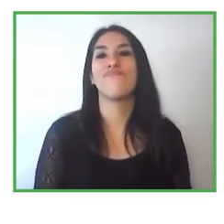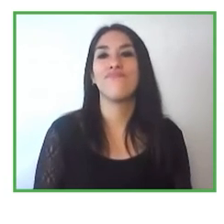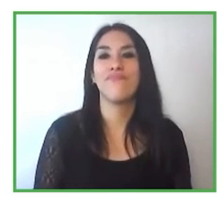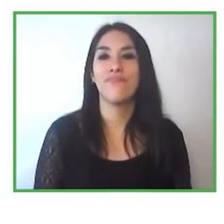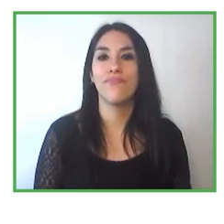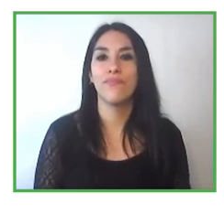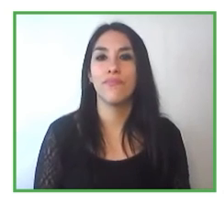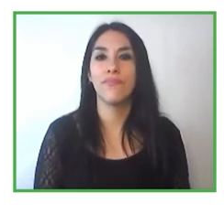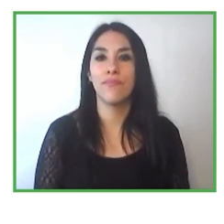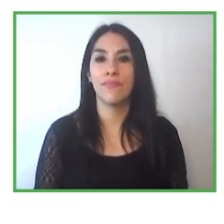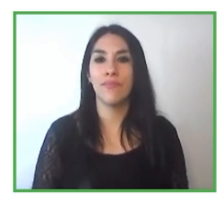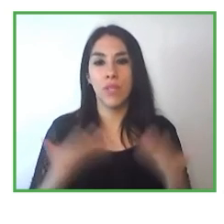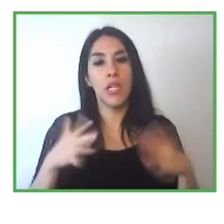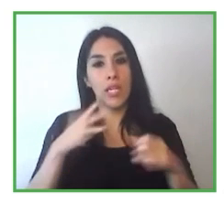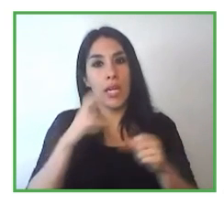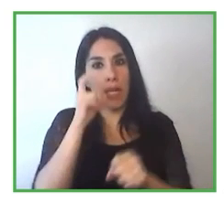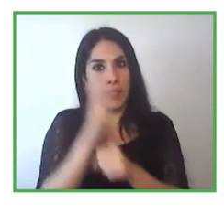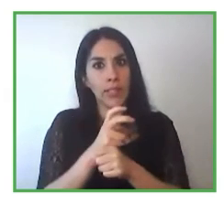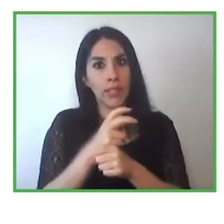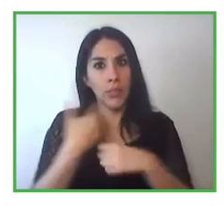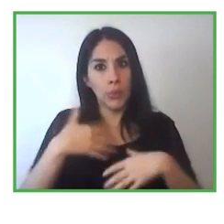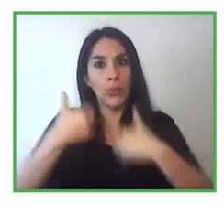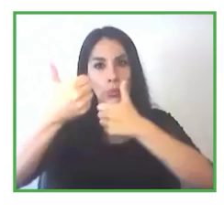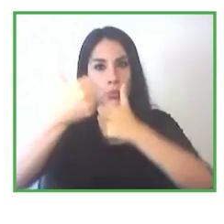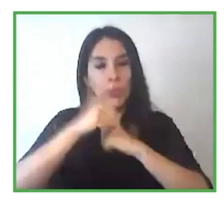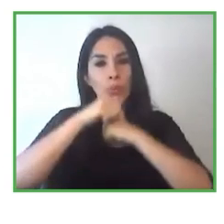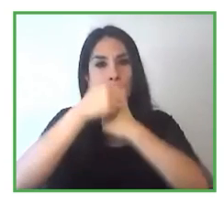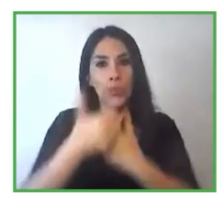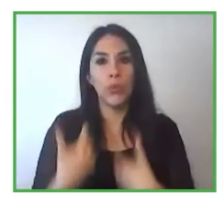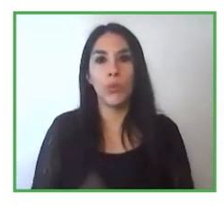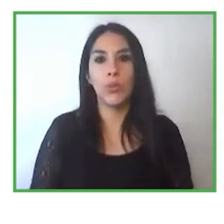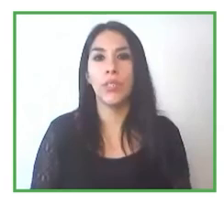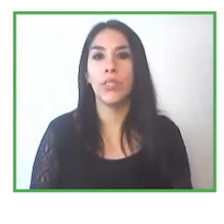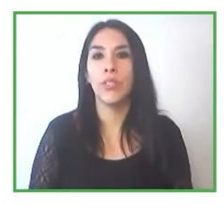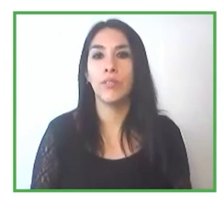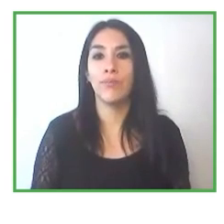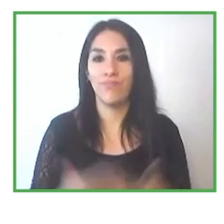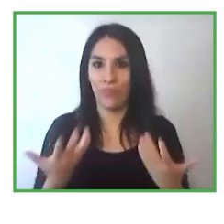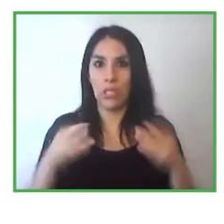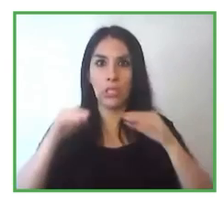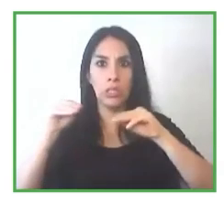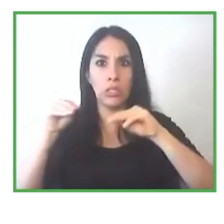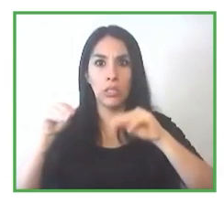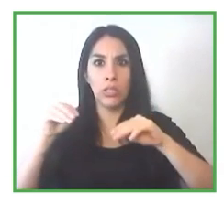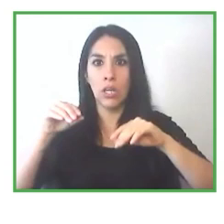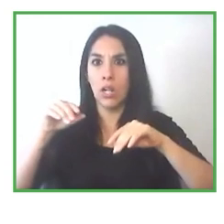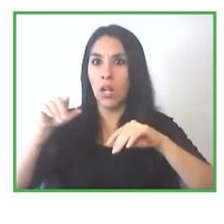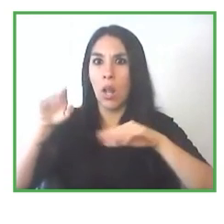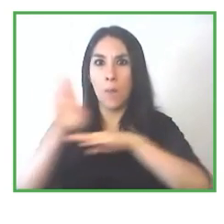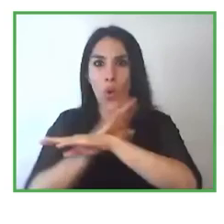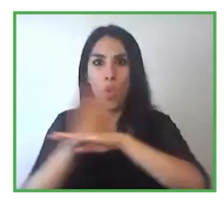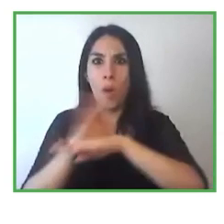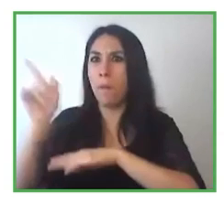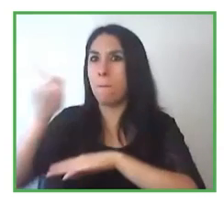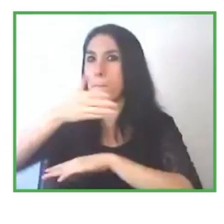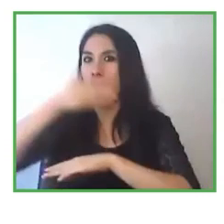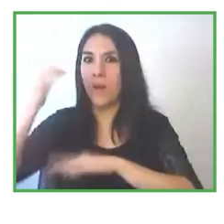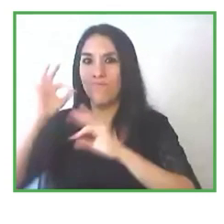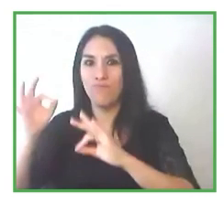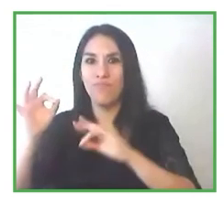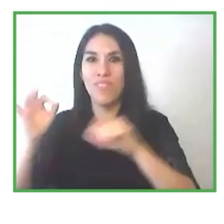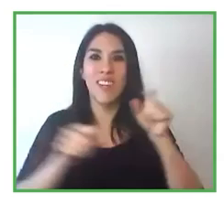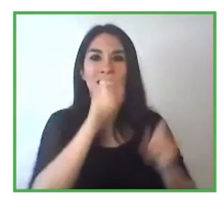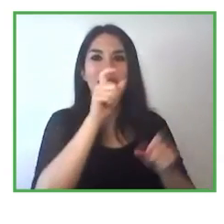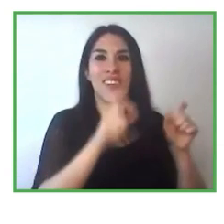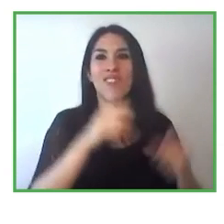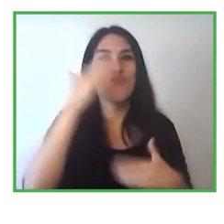desafío para las personas con discapacidad poder mejorar todo el tema de su hoja de vida de su preparación técnica